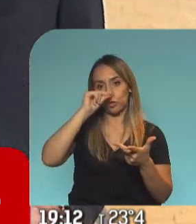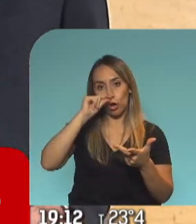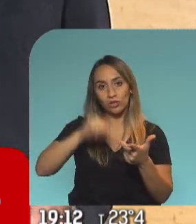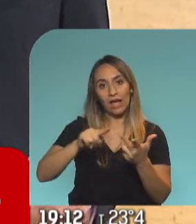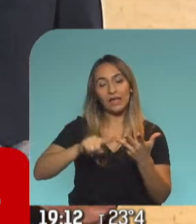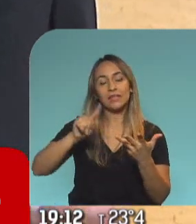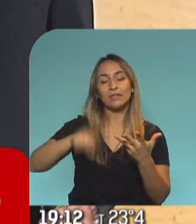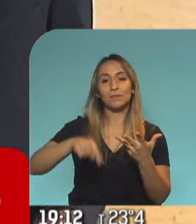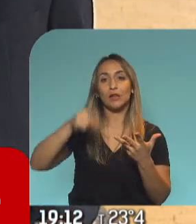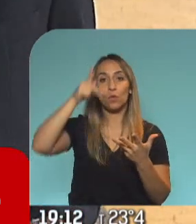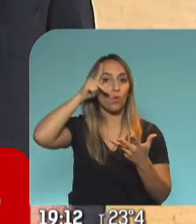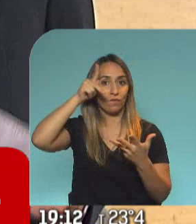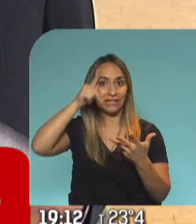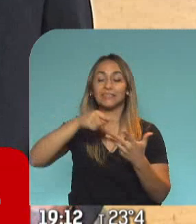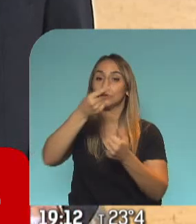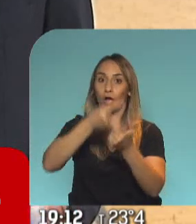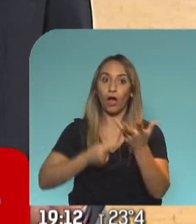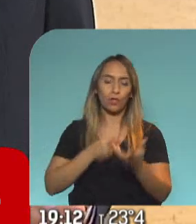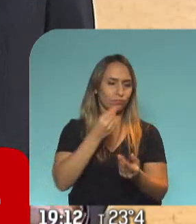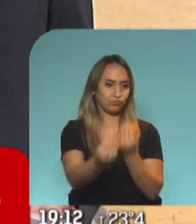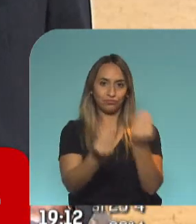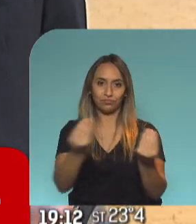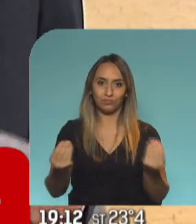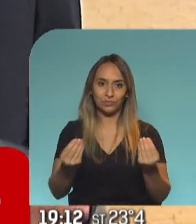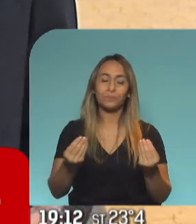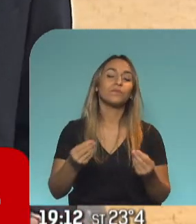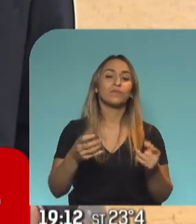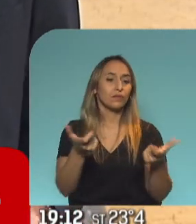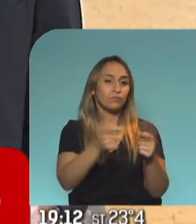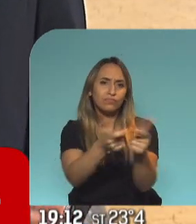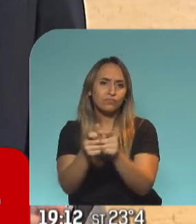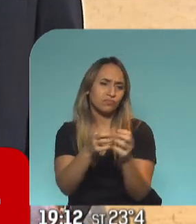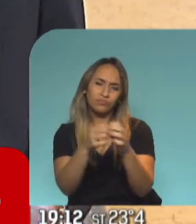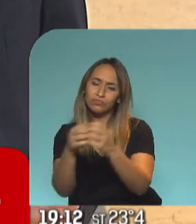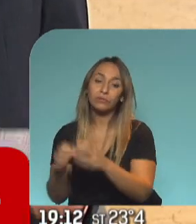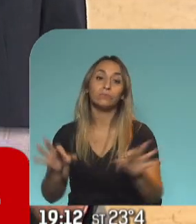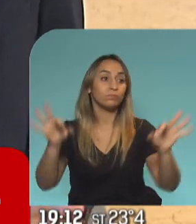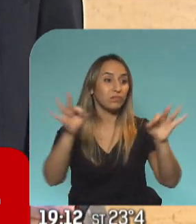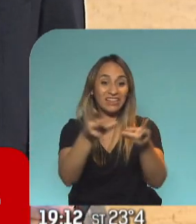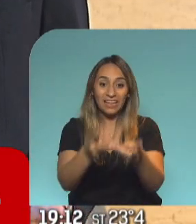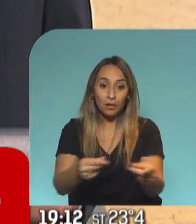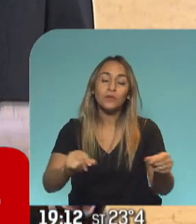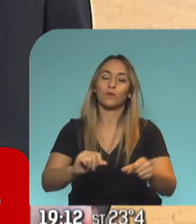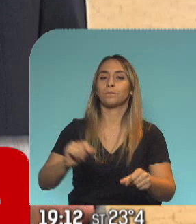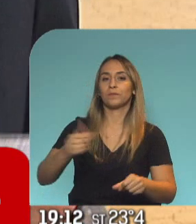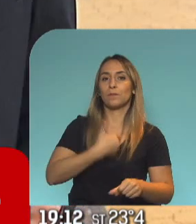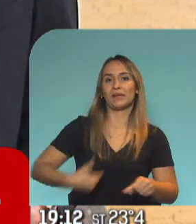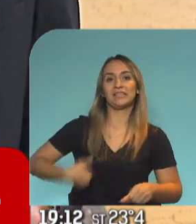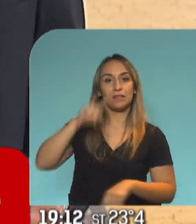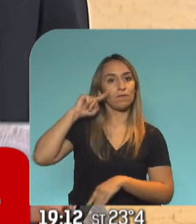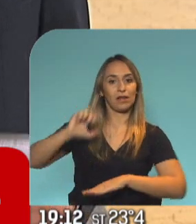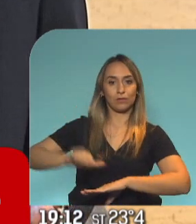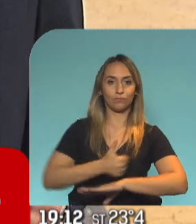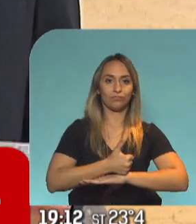Matías Culfas. El cierre estuvo a cargo del presidente de la Nación, Alberto Fernández. Todos